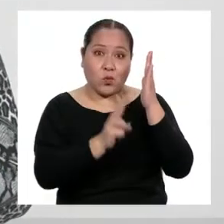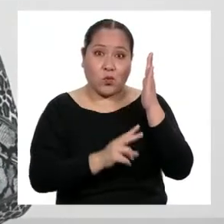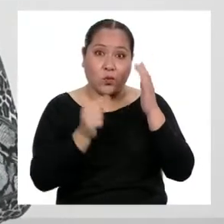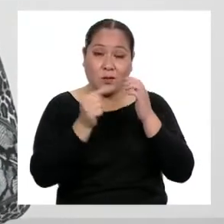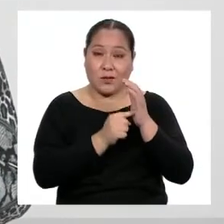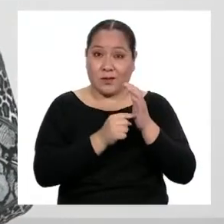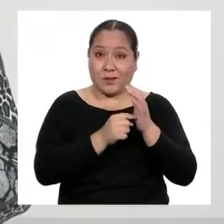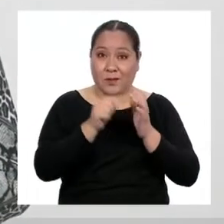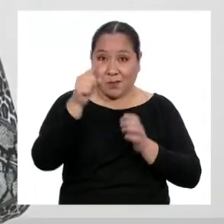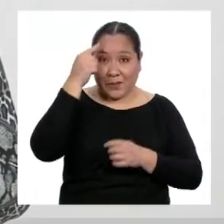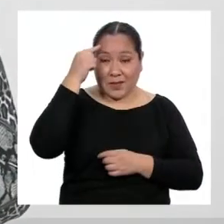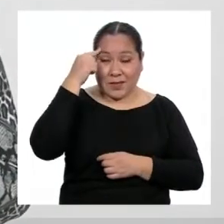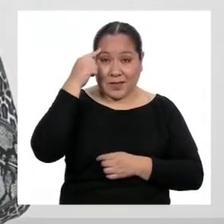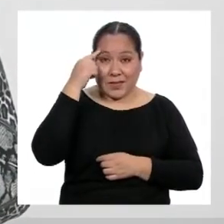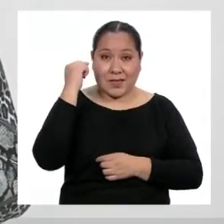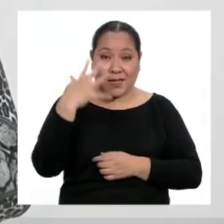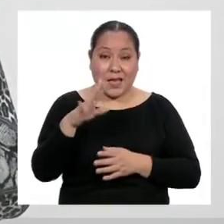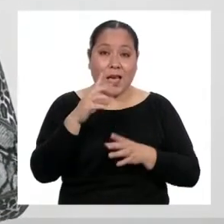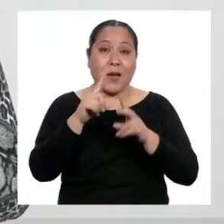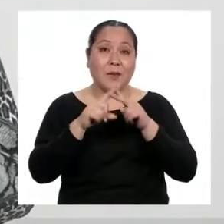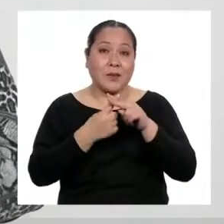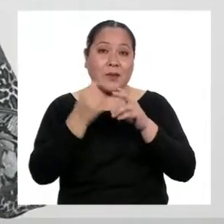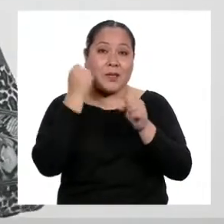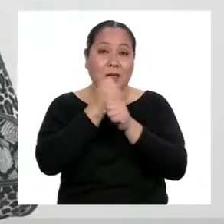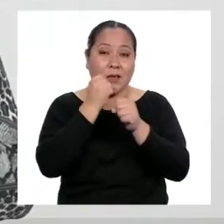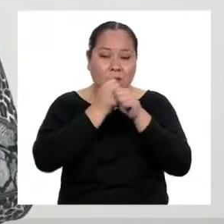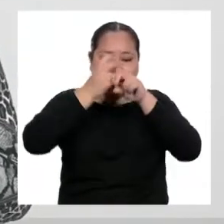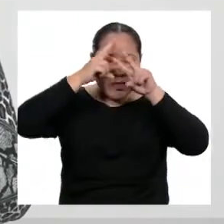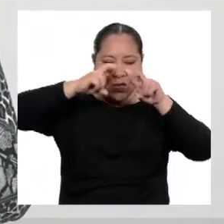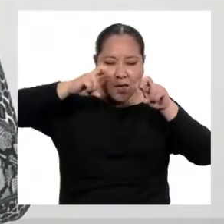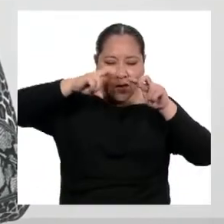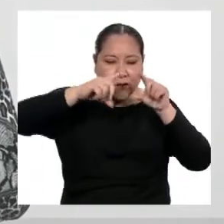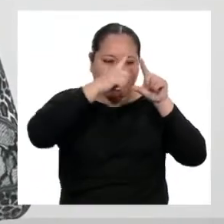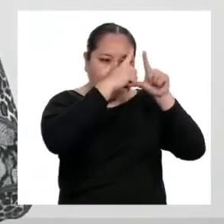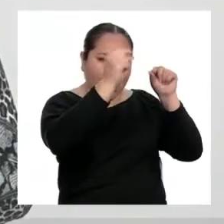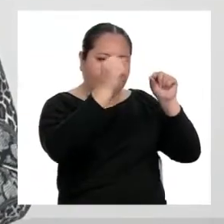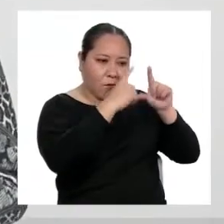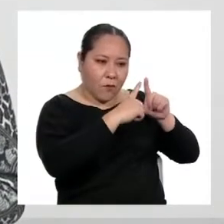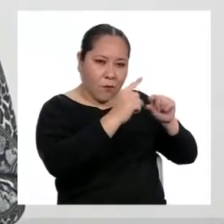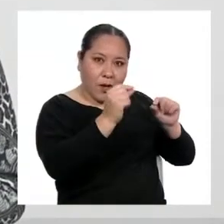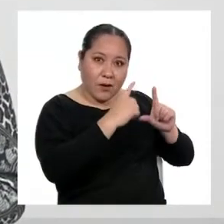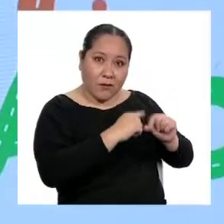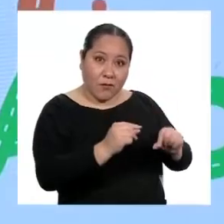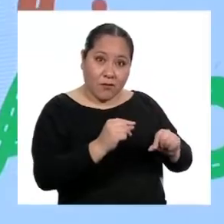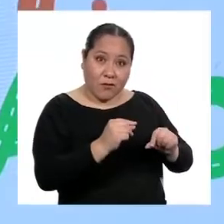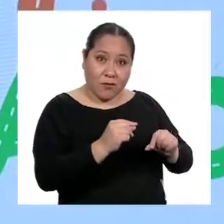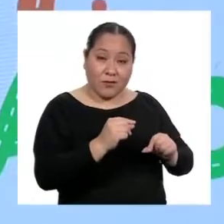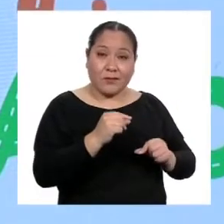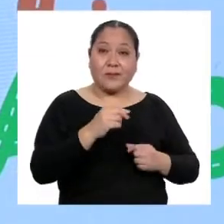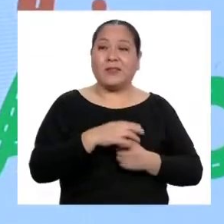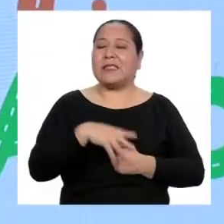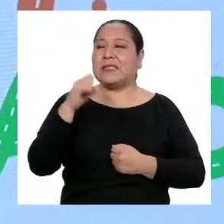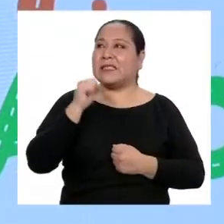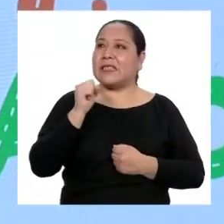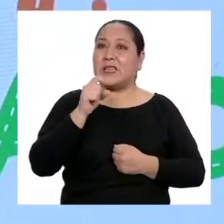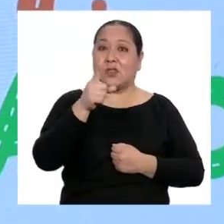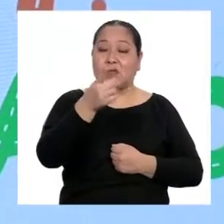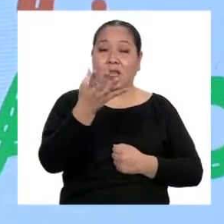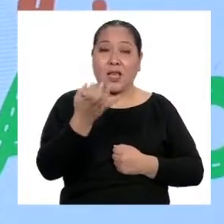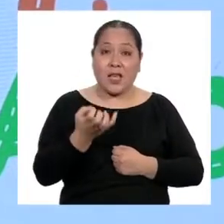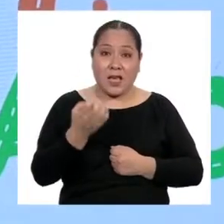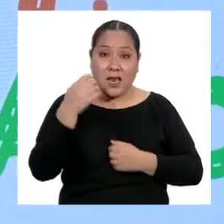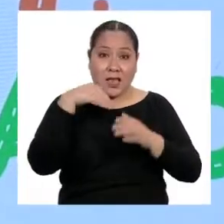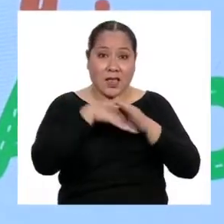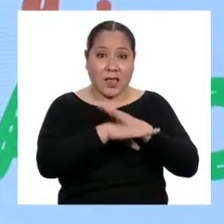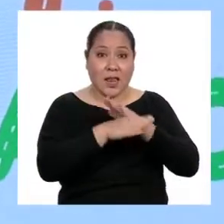¿Te parece si vamos haciendo el trabajo de análisis párrafo por párrafo al mismo tiempo? Si quieren acceder a este